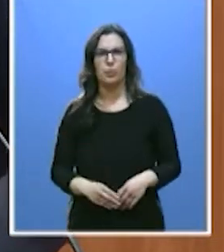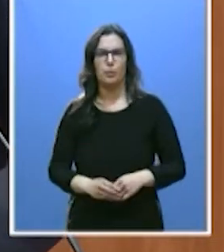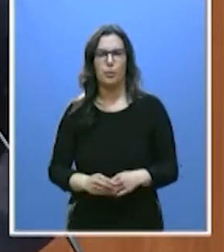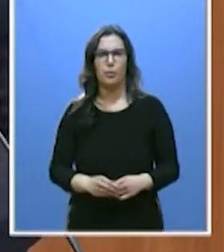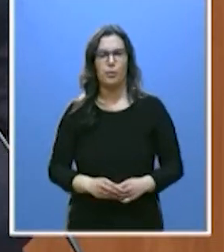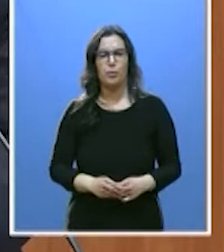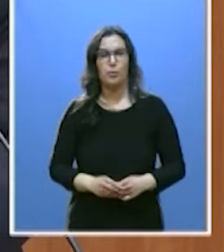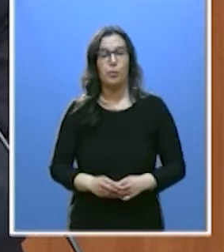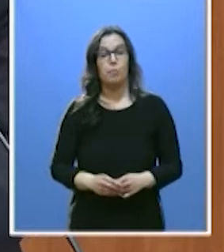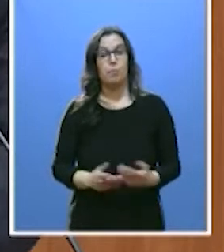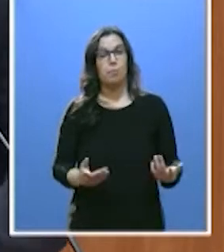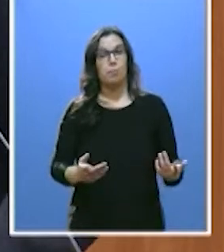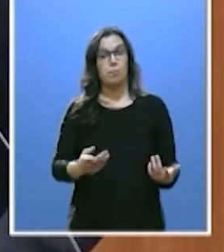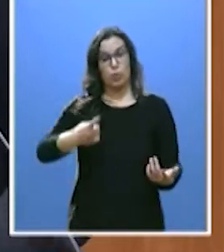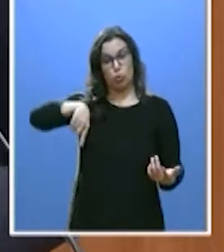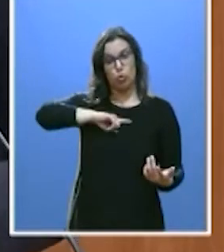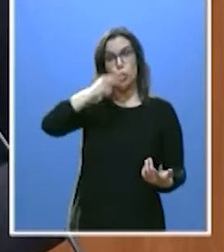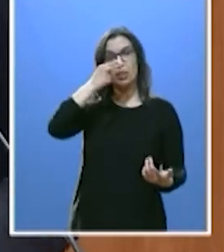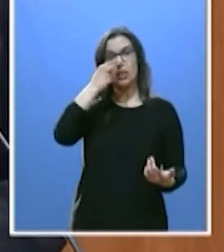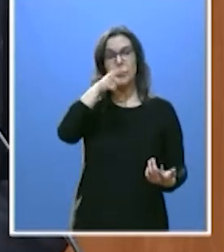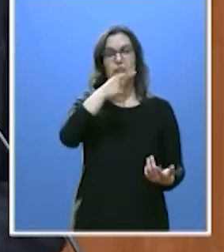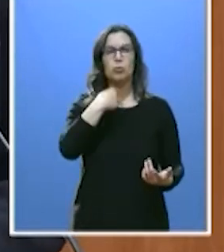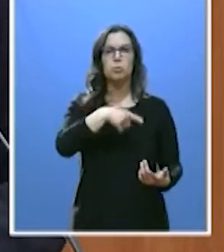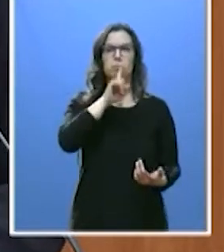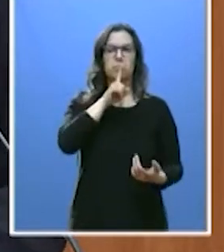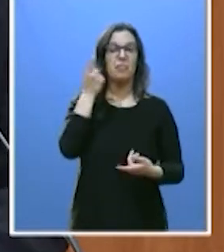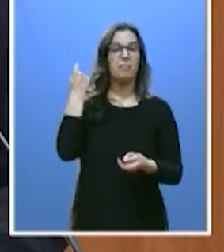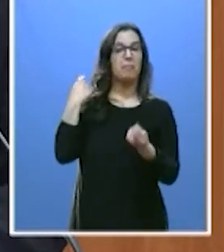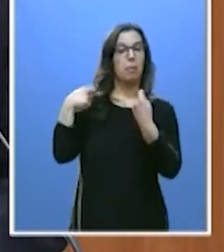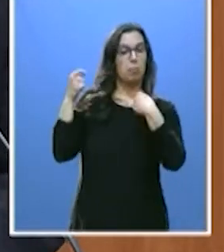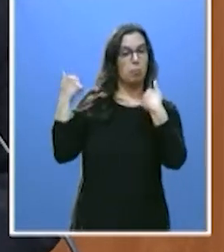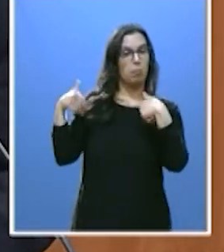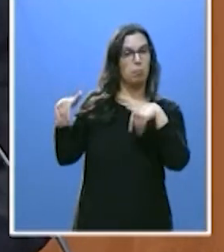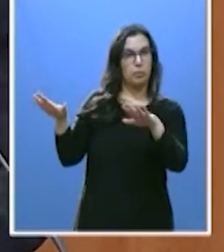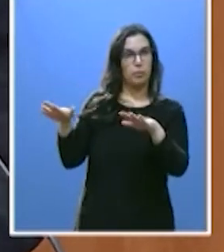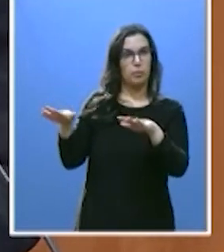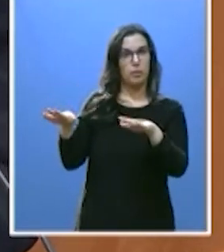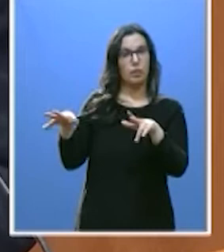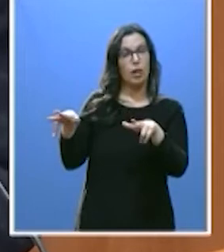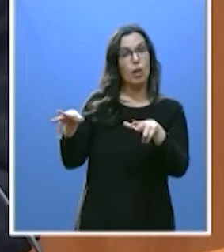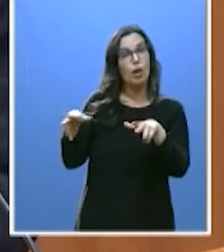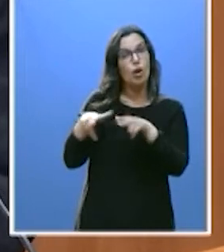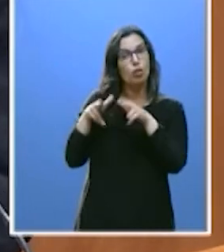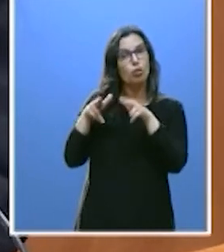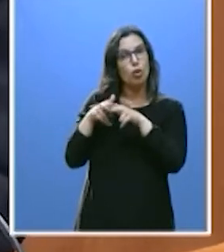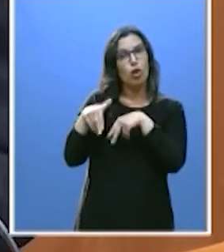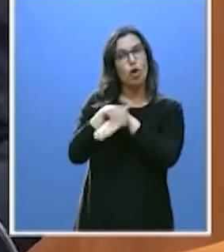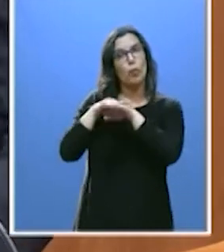Nuestros intereses vendidos a la insaciable ansia de los socios del gobierno Sánchez.